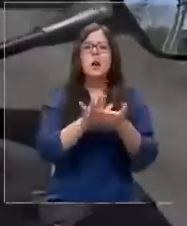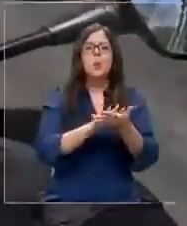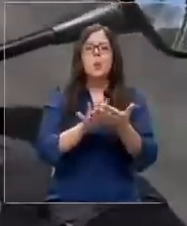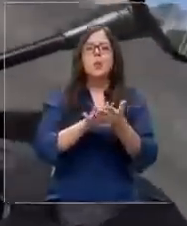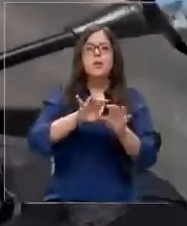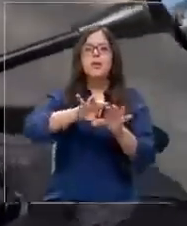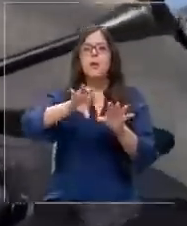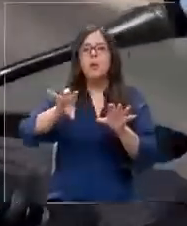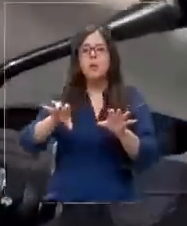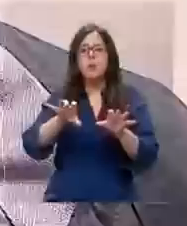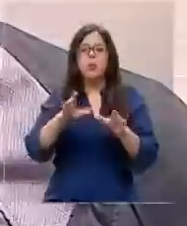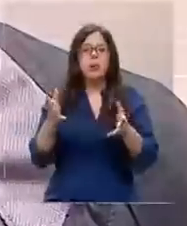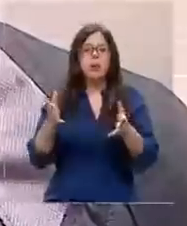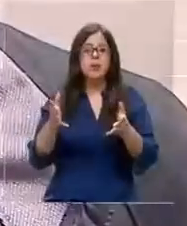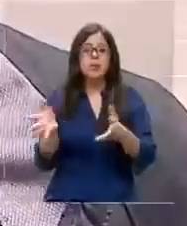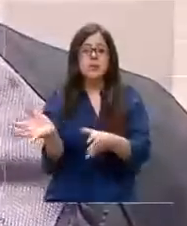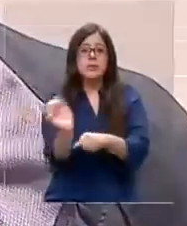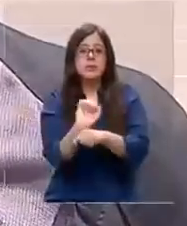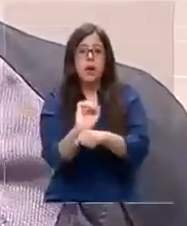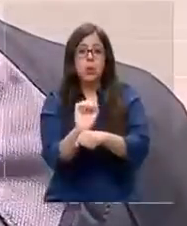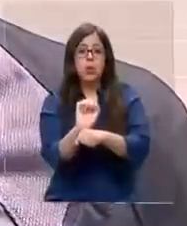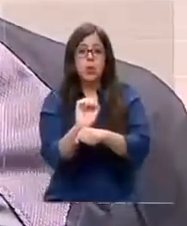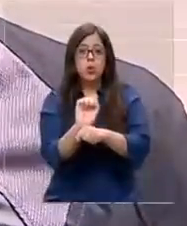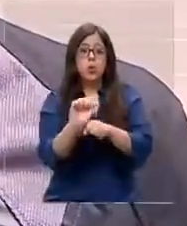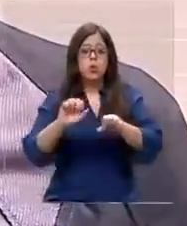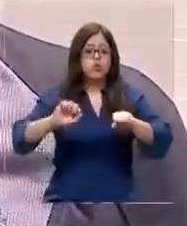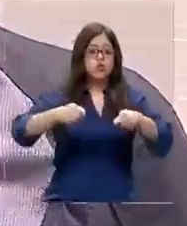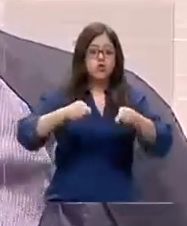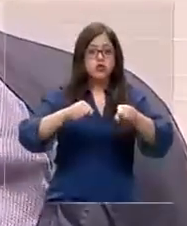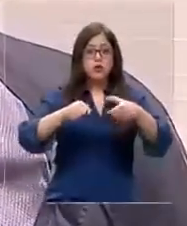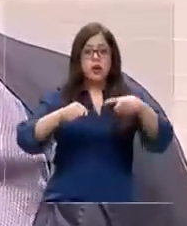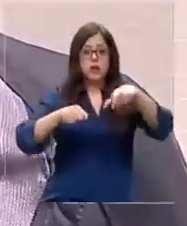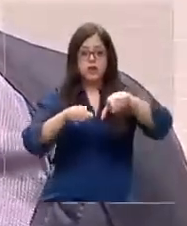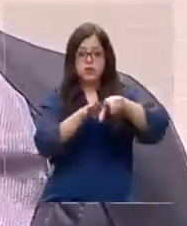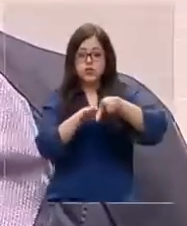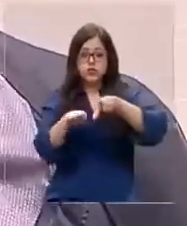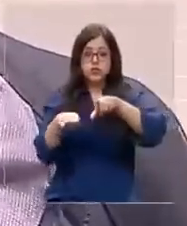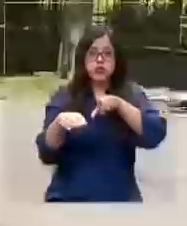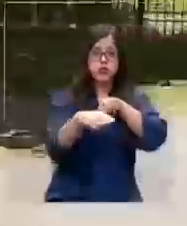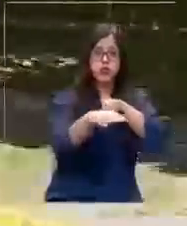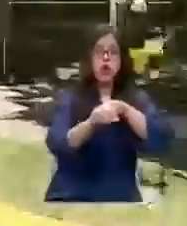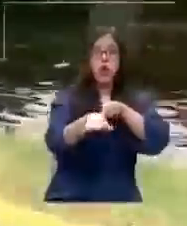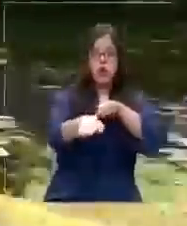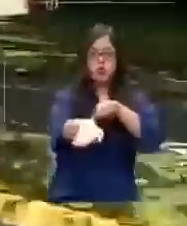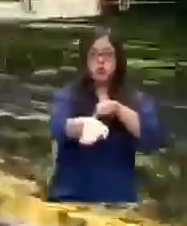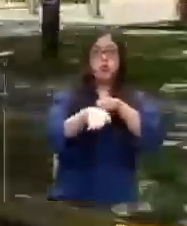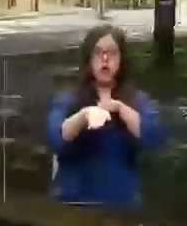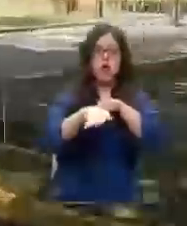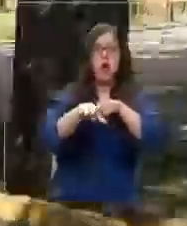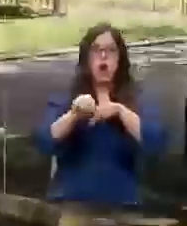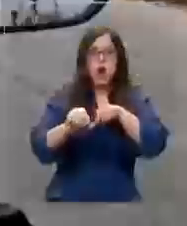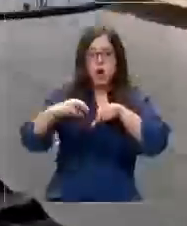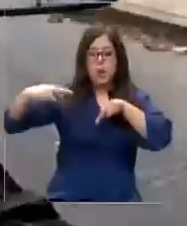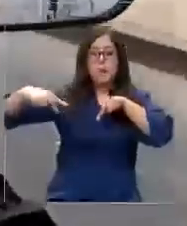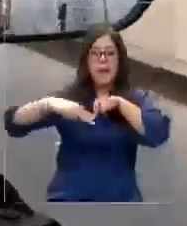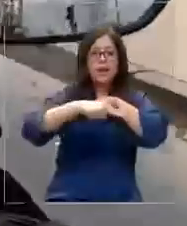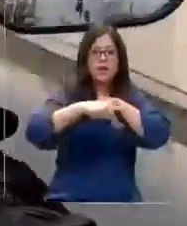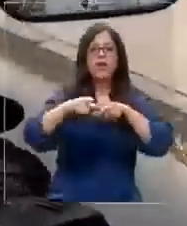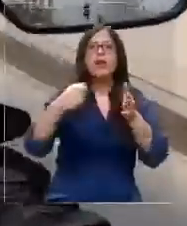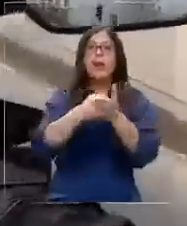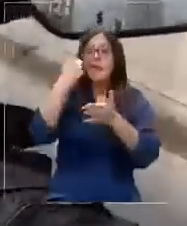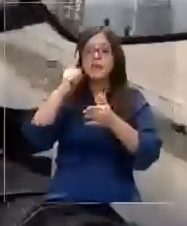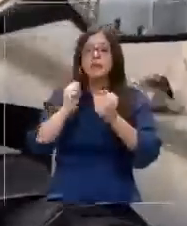por ejemplo, que un automóvil haga un viraje, que el de adelante frene o que se cruce un peatón. Claro, porque los accidentes son